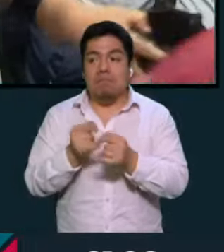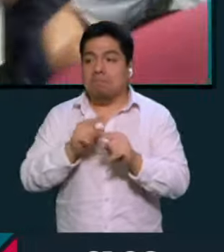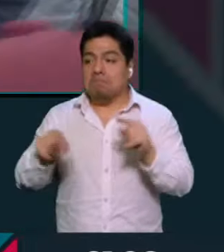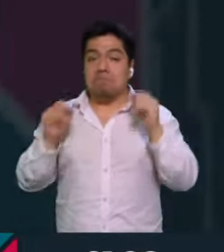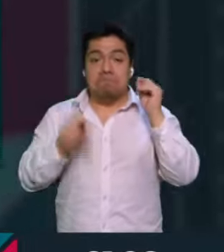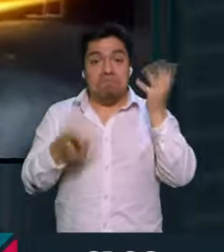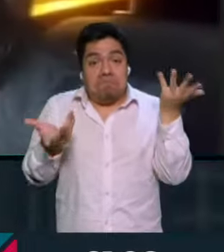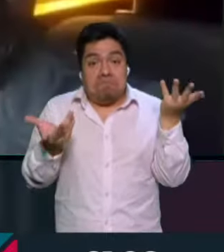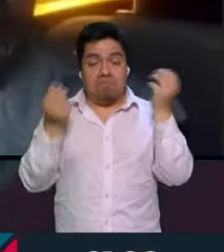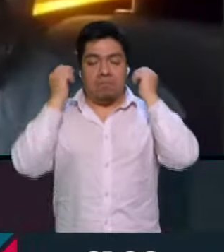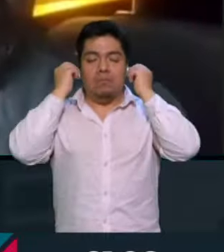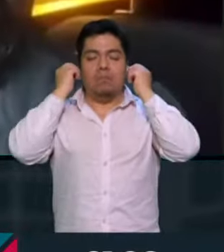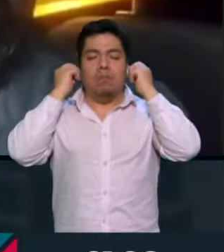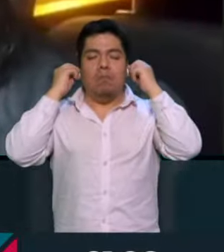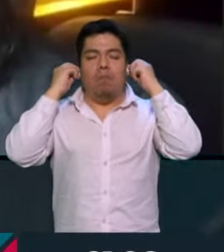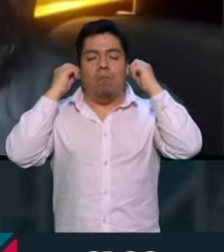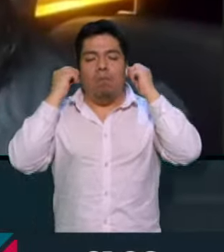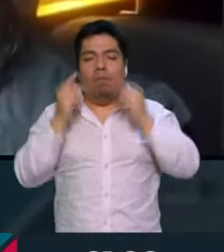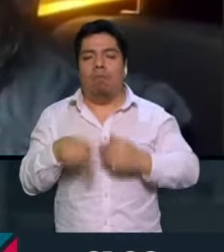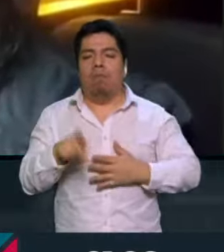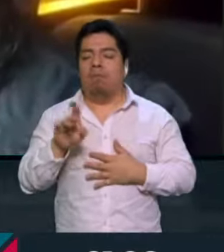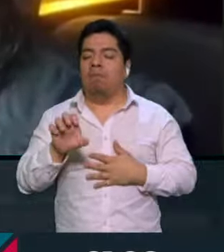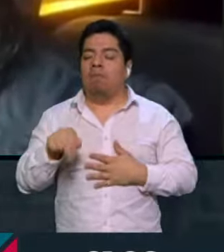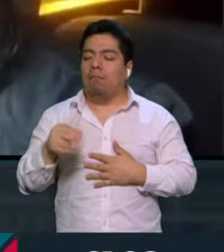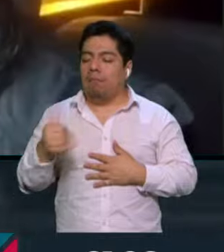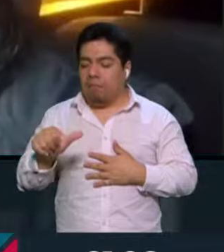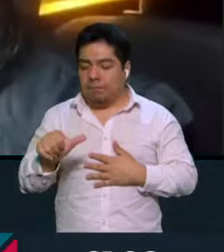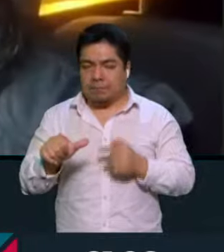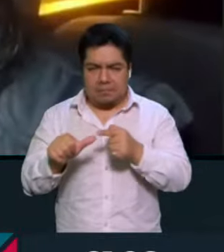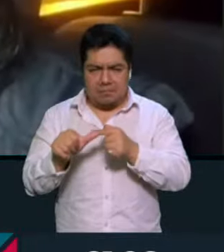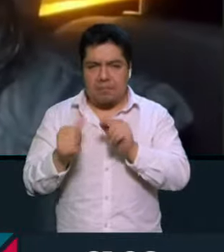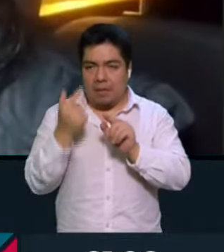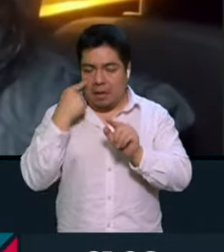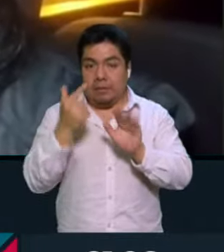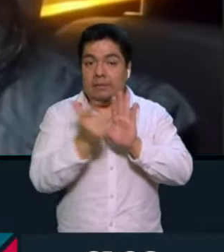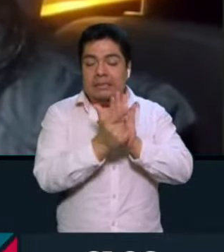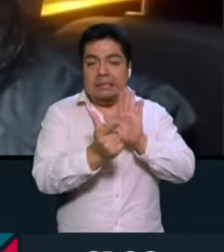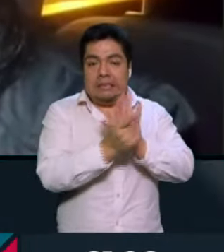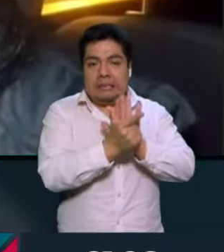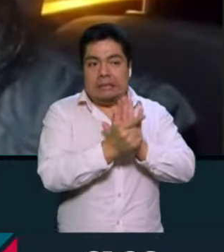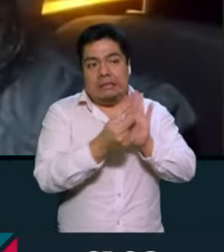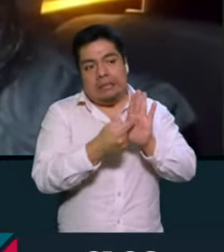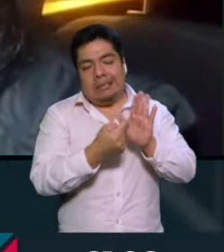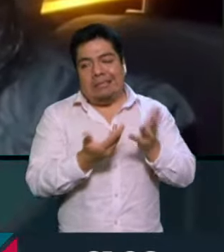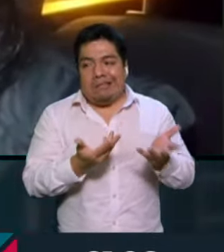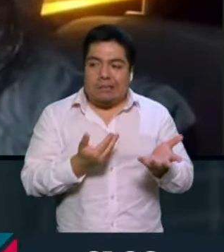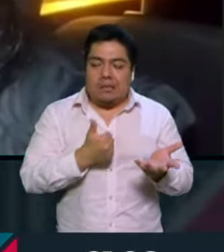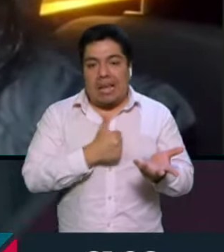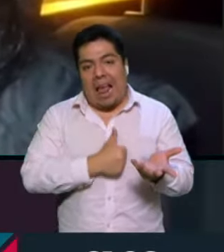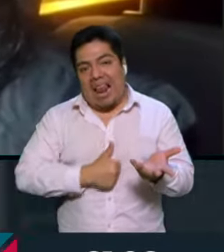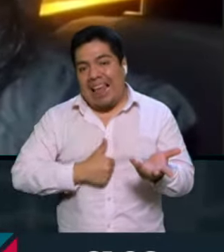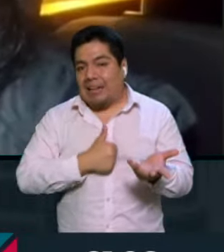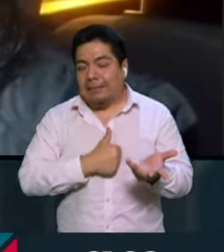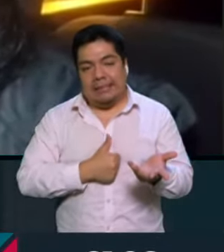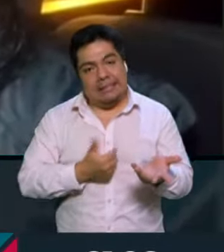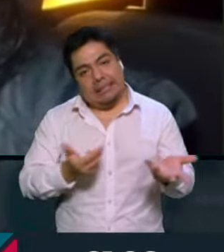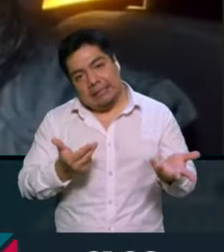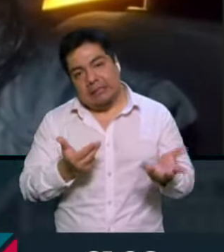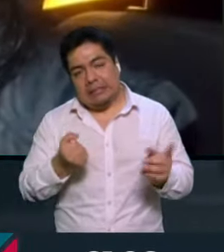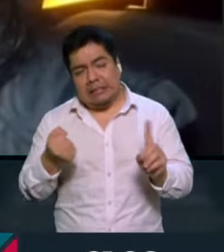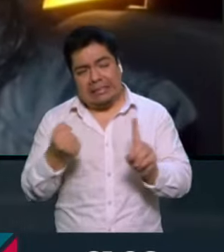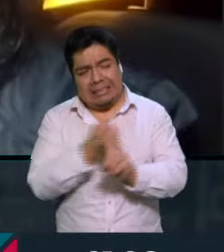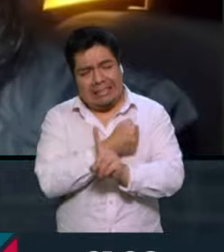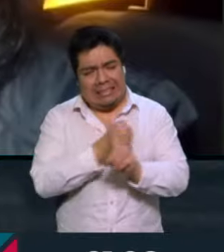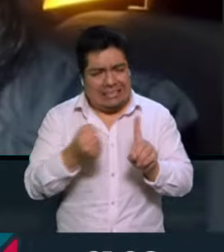Así es. Kenia, esta ley lamentablemente atiende la expresión máxima de la violencia